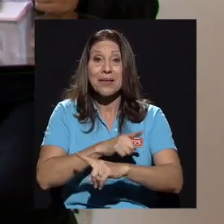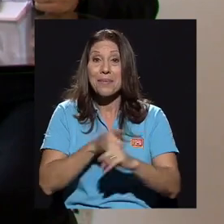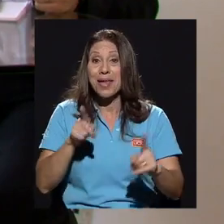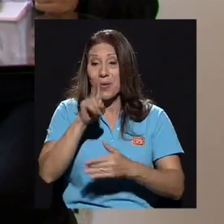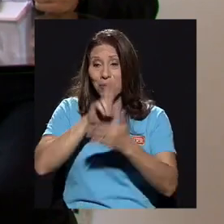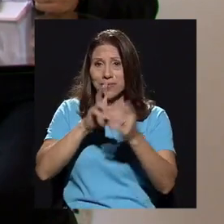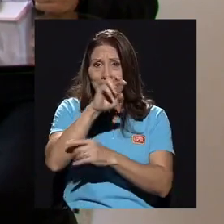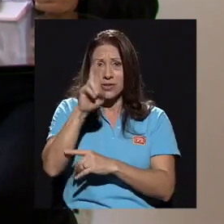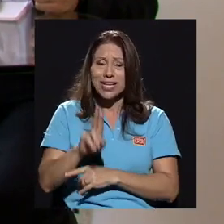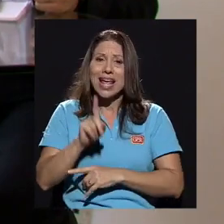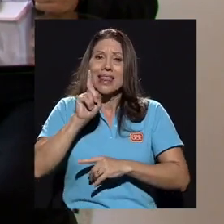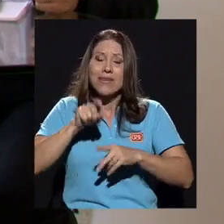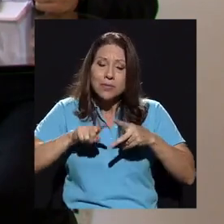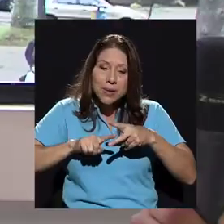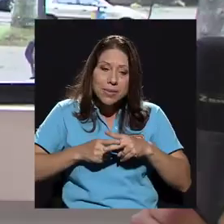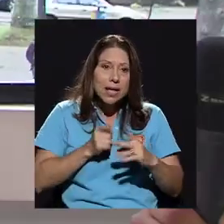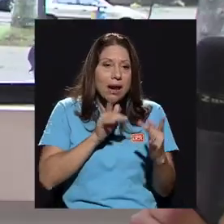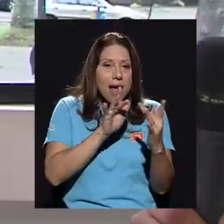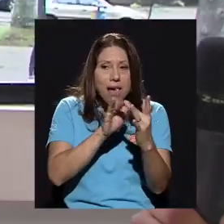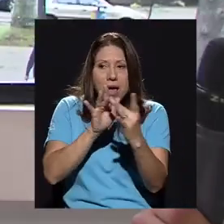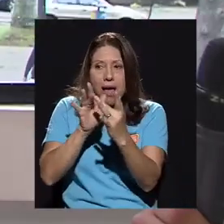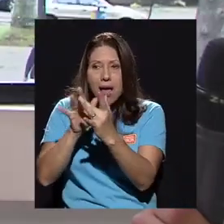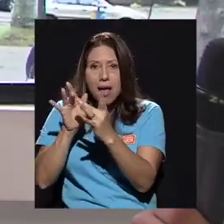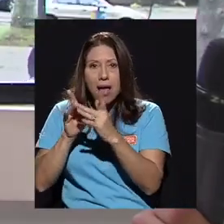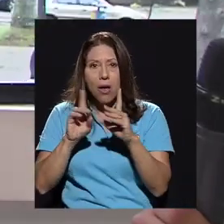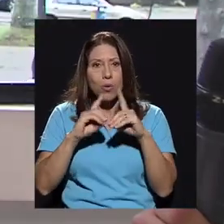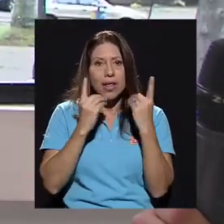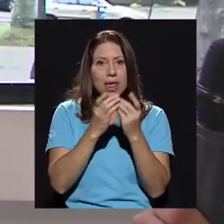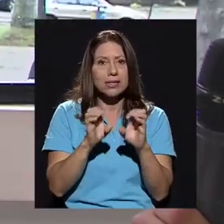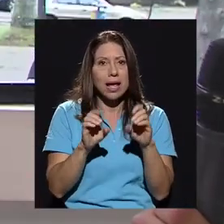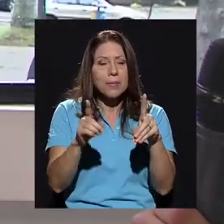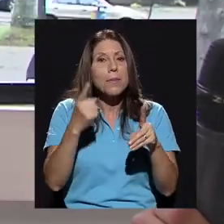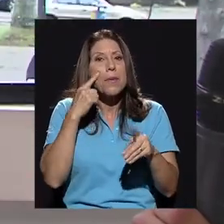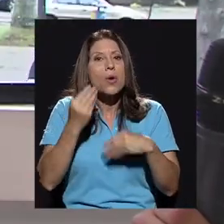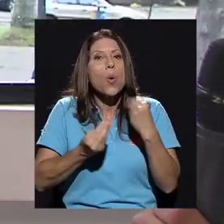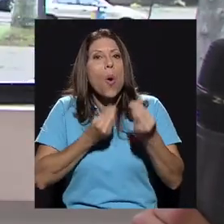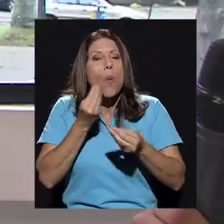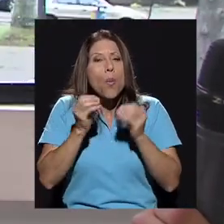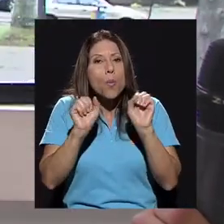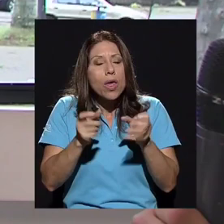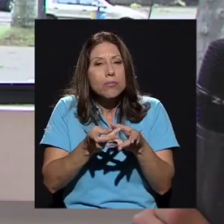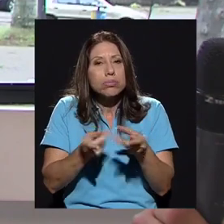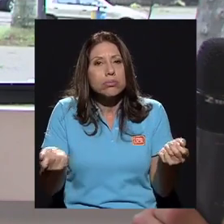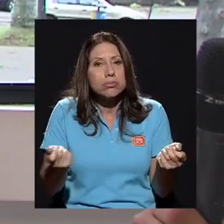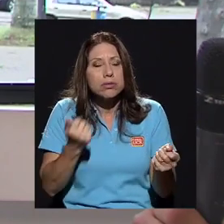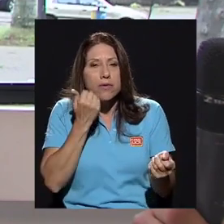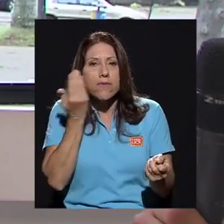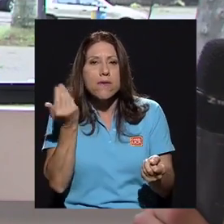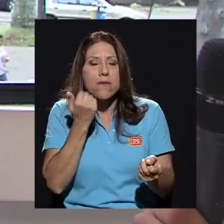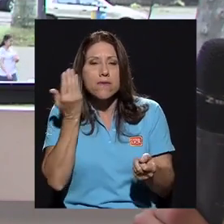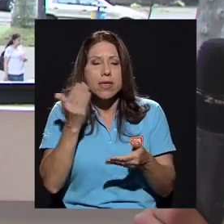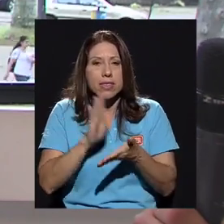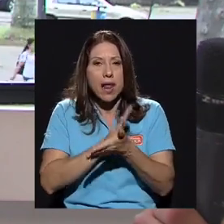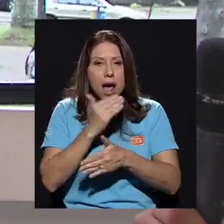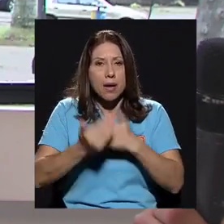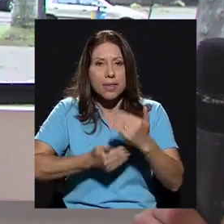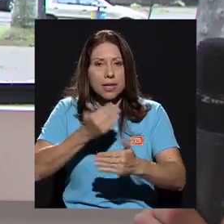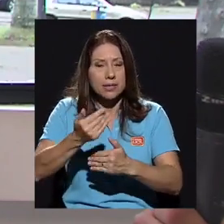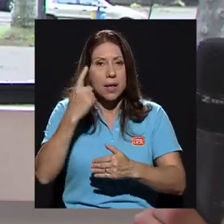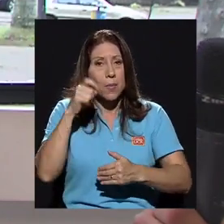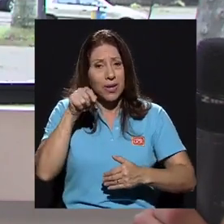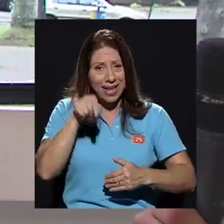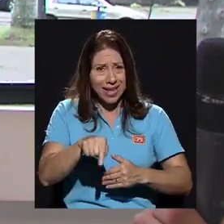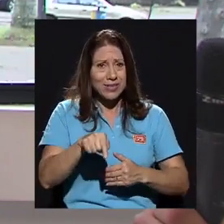unidades académicas para ver cómo encontramos esa simplificación de trámites, porque eso conllevaría a muchos